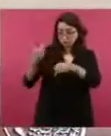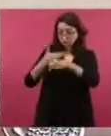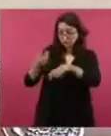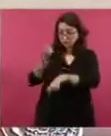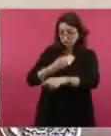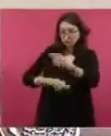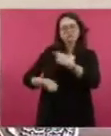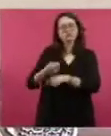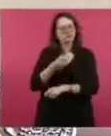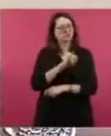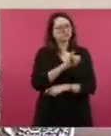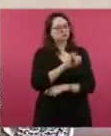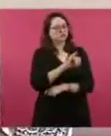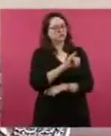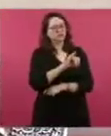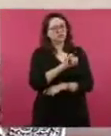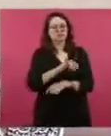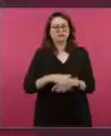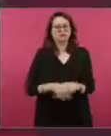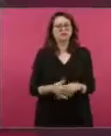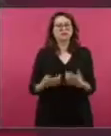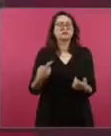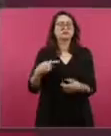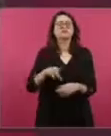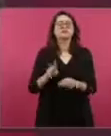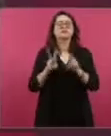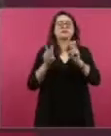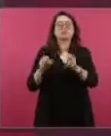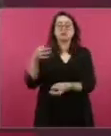asunto jurídico, es un asunto político.